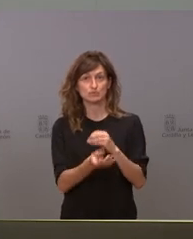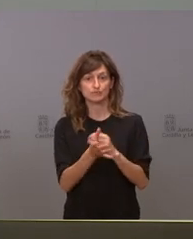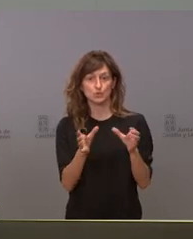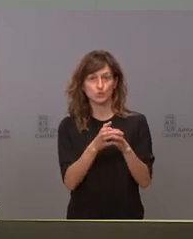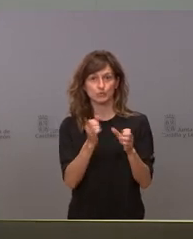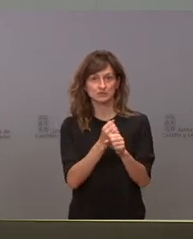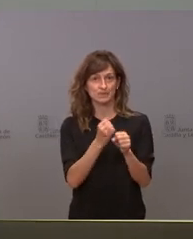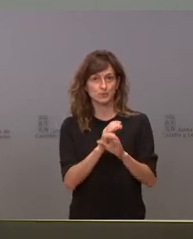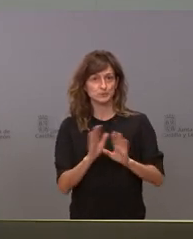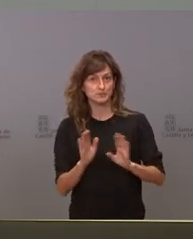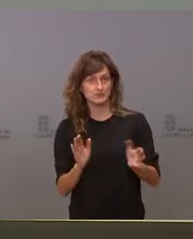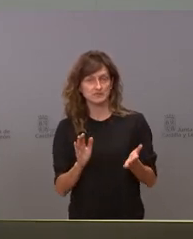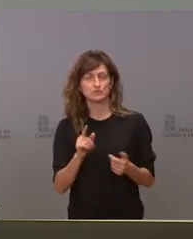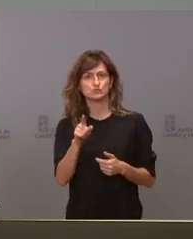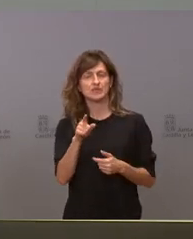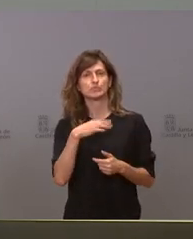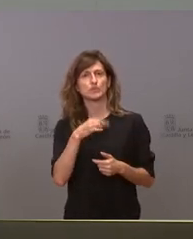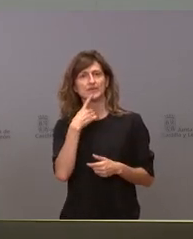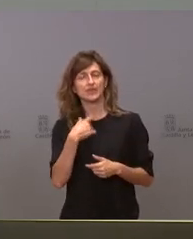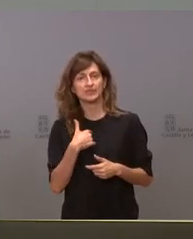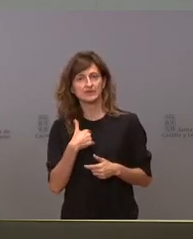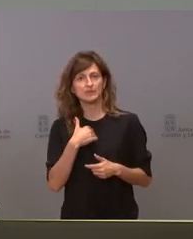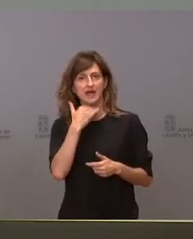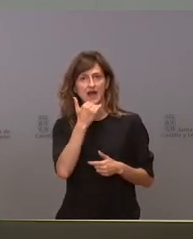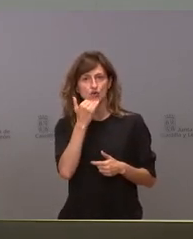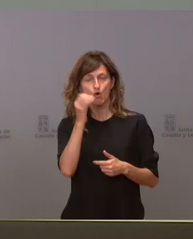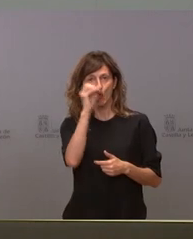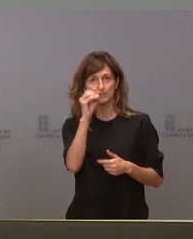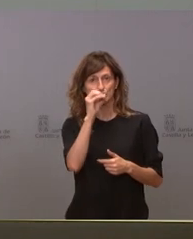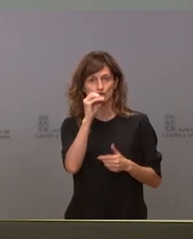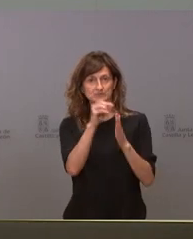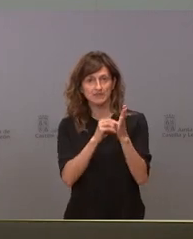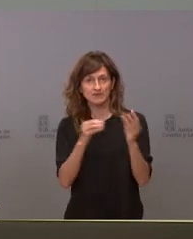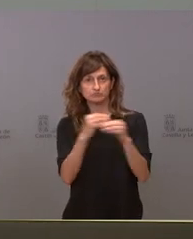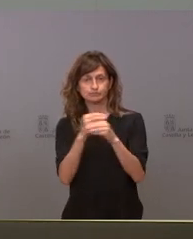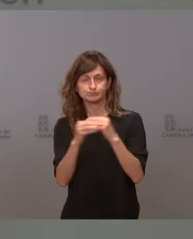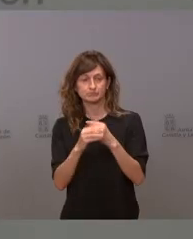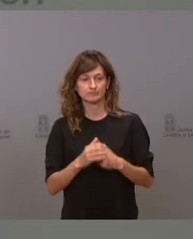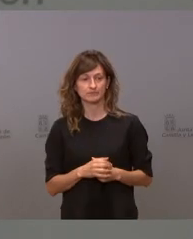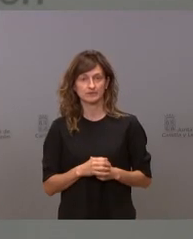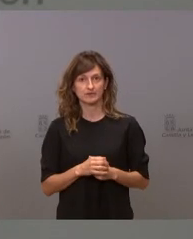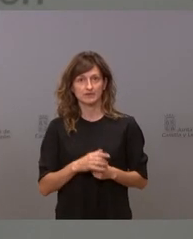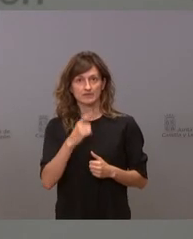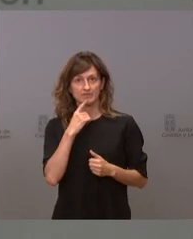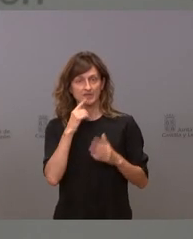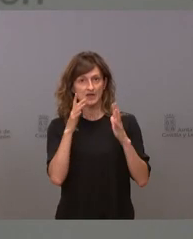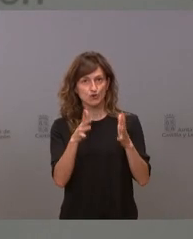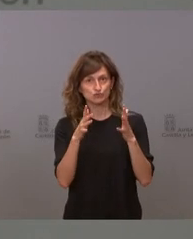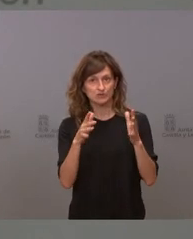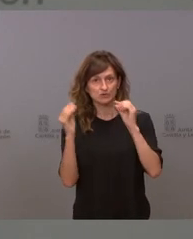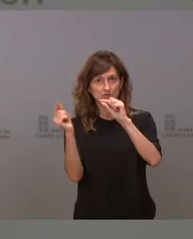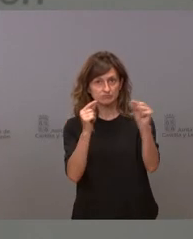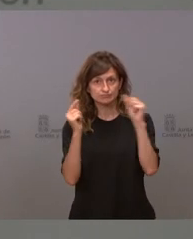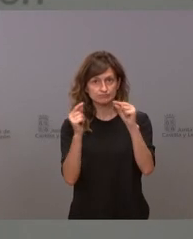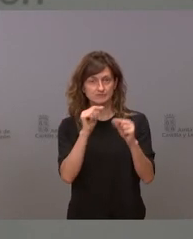de trabajo no sé si nos podía decir si hay discrepancias en las medidas que se que le puedo decir es que las deliberaciones del Consejo de Gobierno son secretas